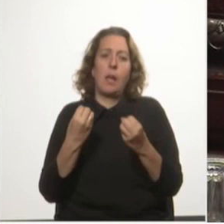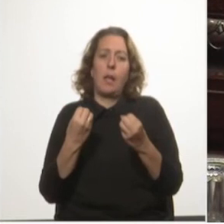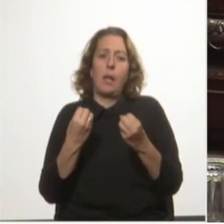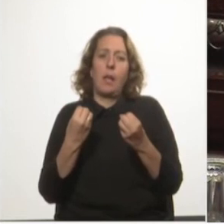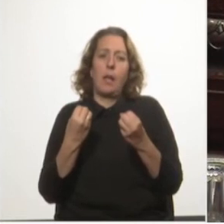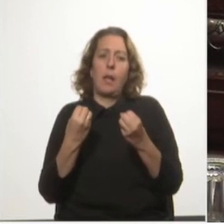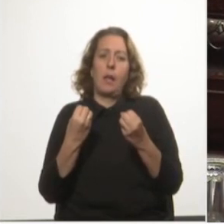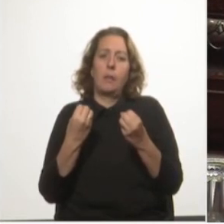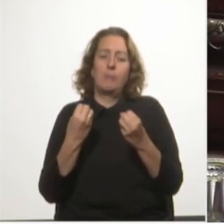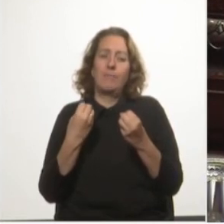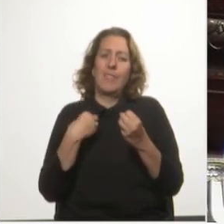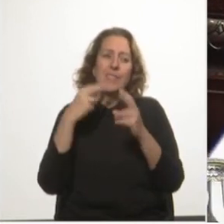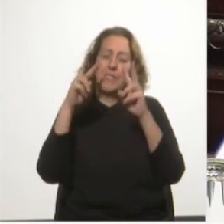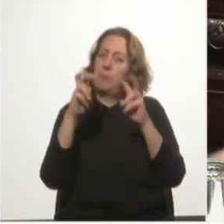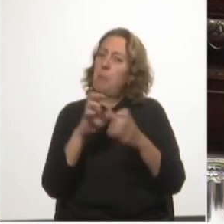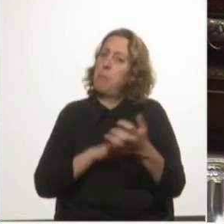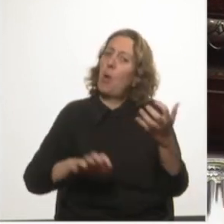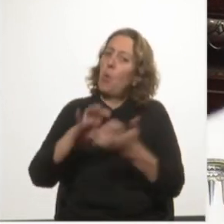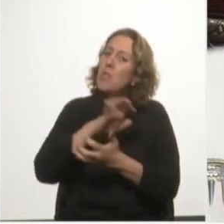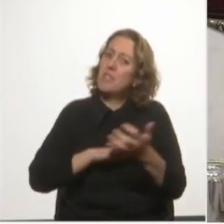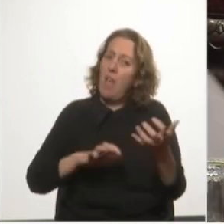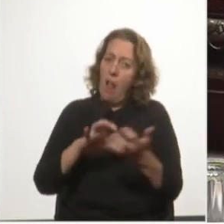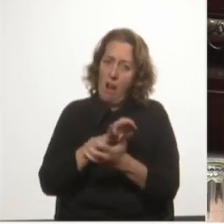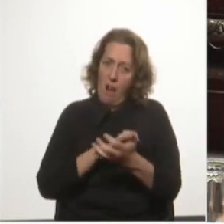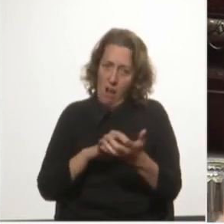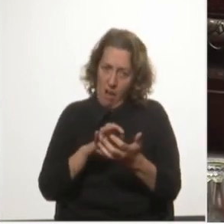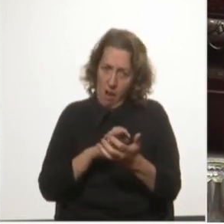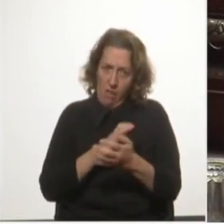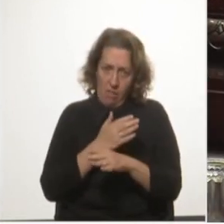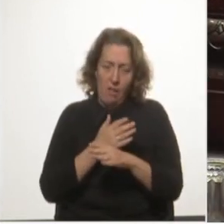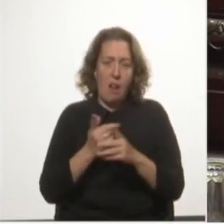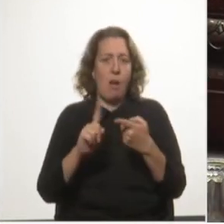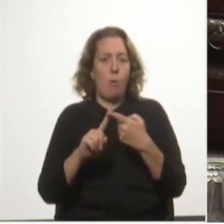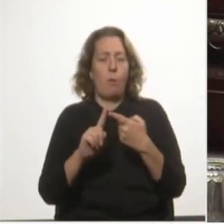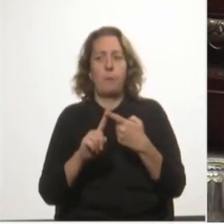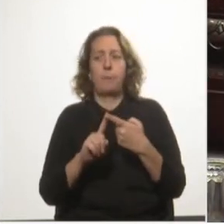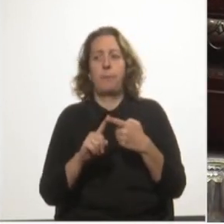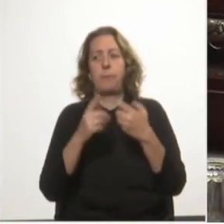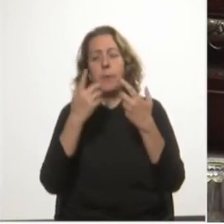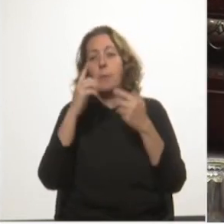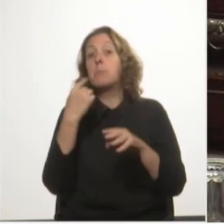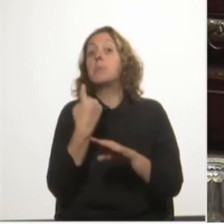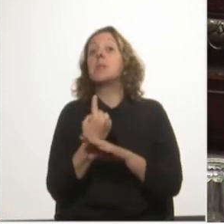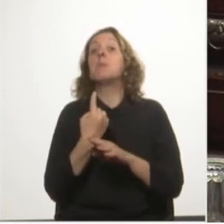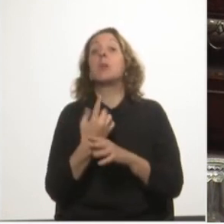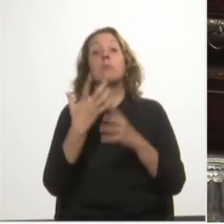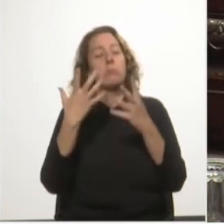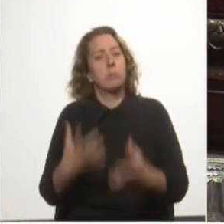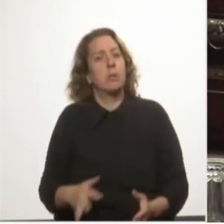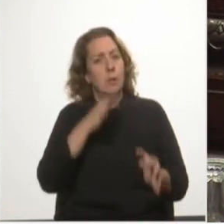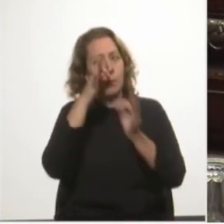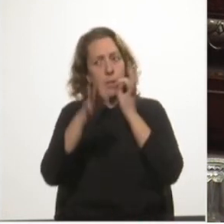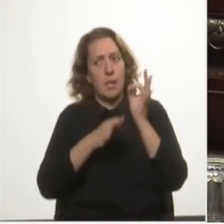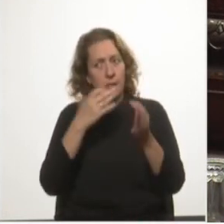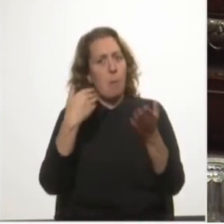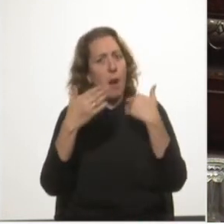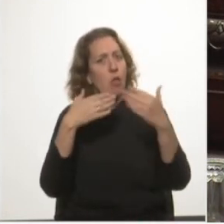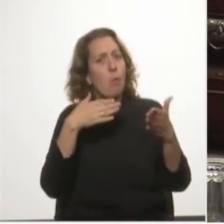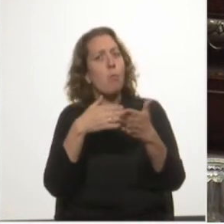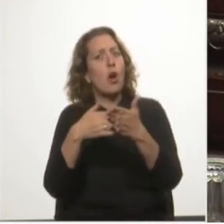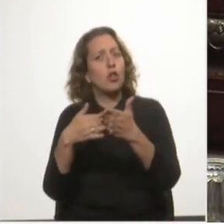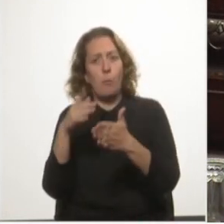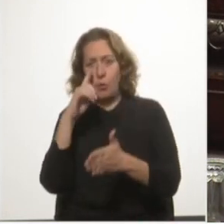altamente perjudicial del acuerdo. En primer lugar, quiero subrayar que estamos hablando del puerto de Montevideo